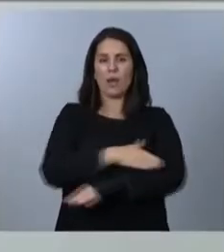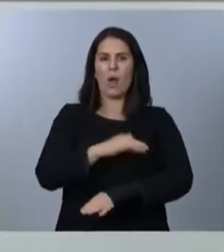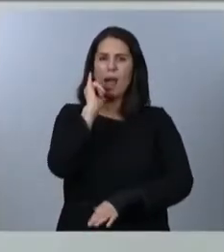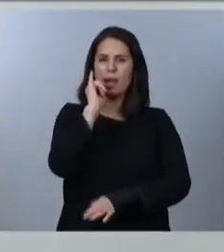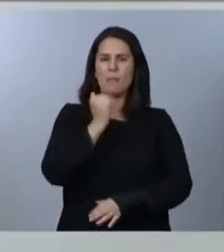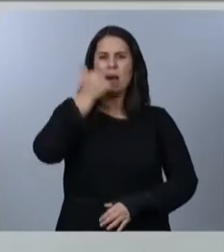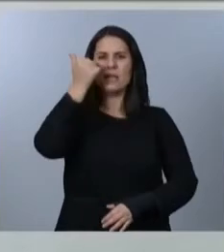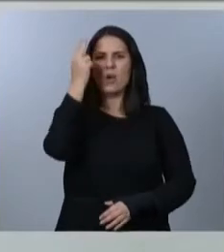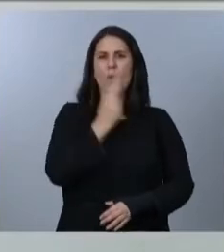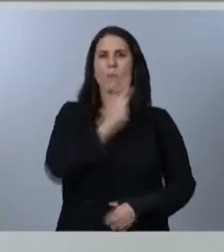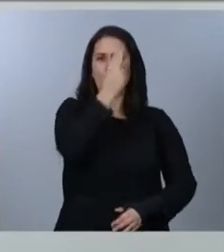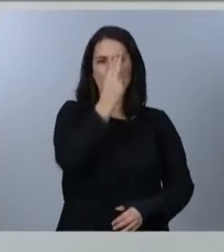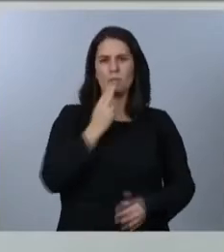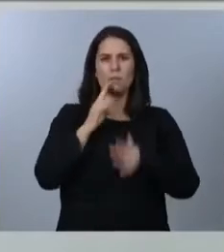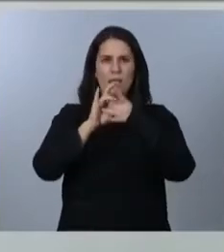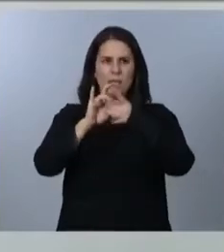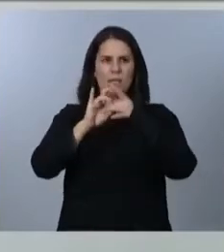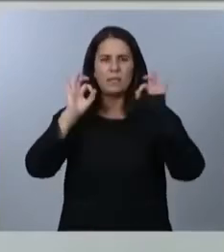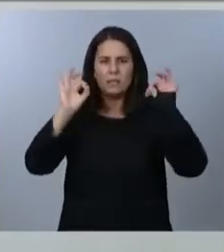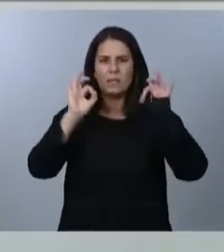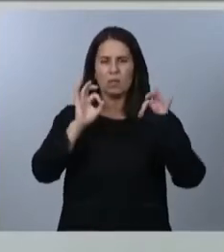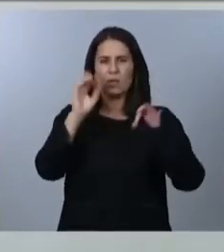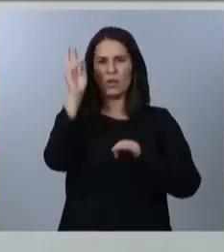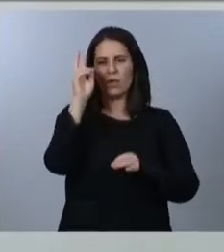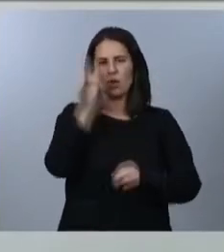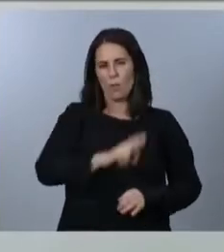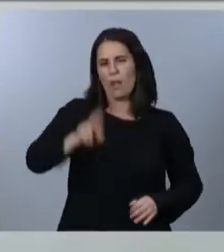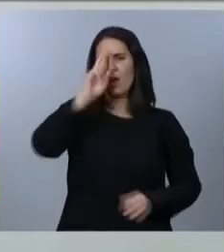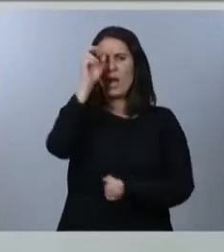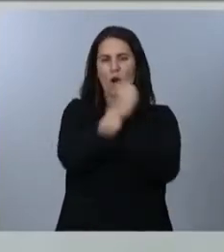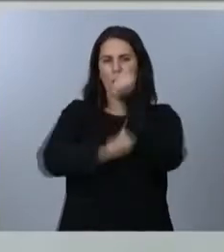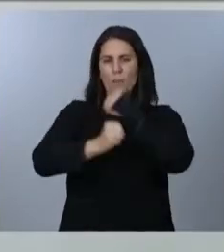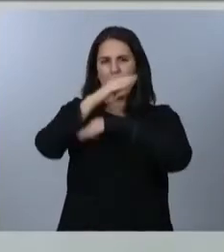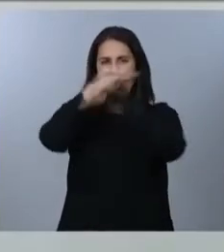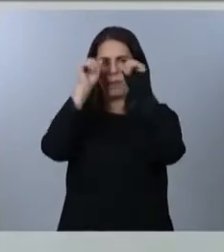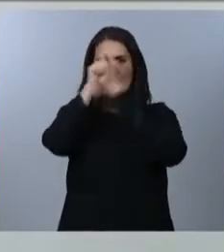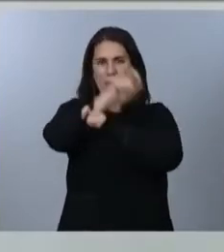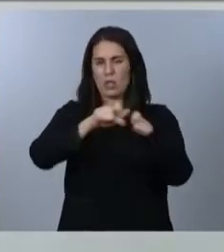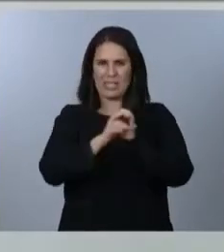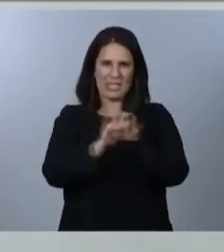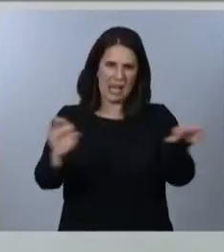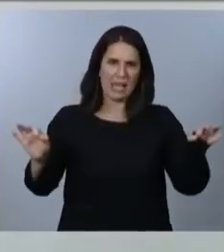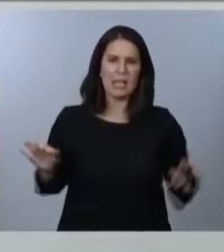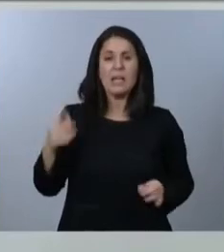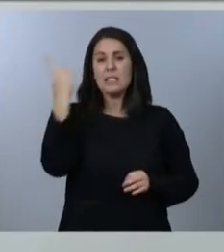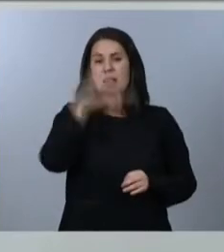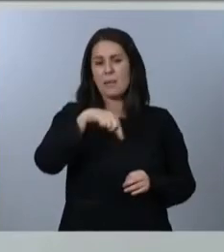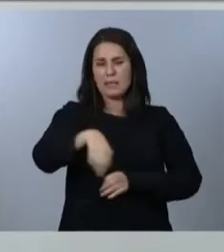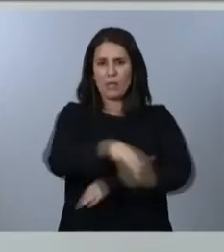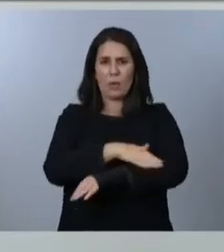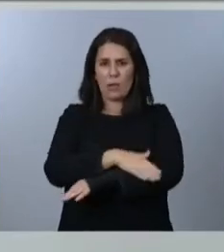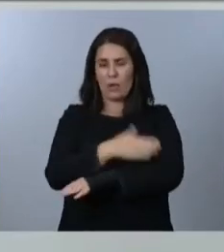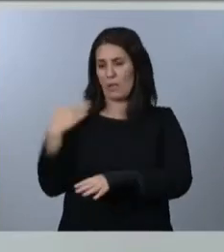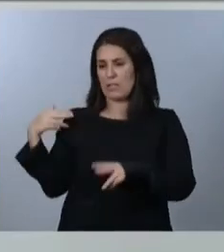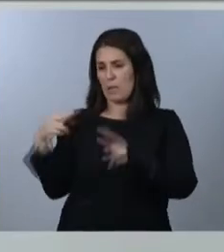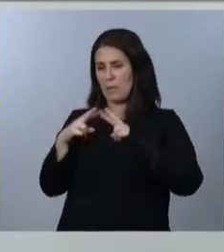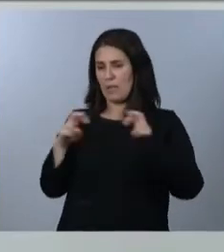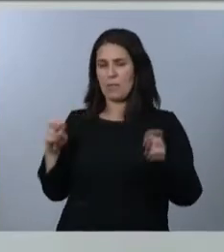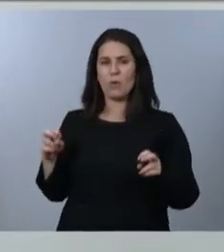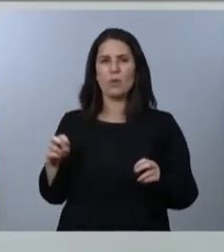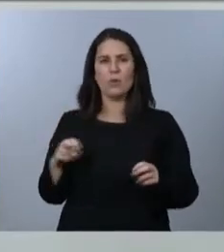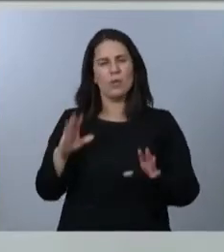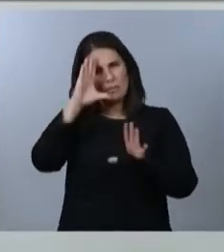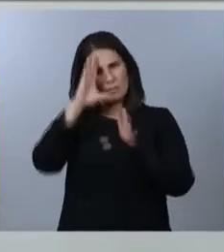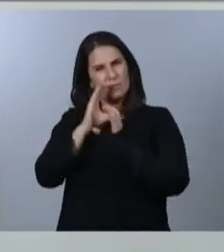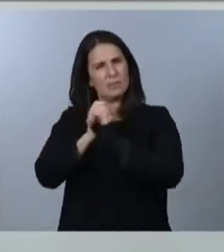con una recuperación económica que no dejen a nadie atrás, saben ustedes que este Gobierno desde el principio ha puesto el foco, sobre